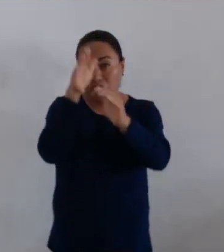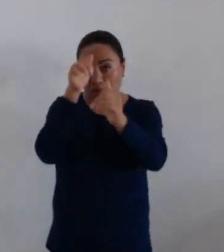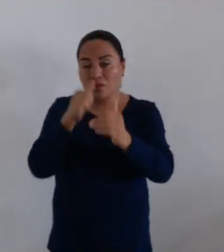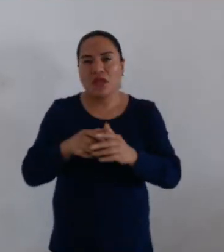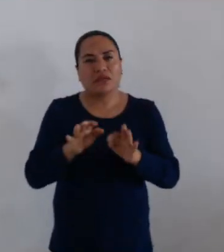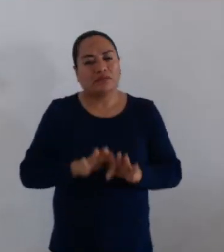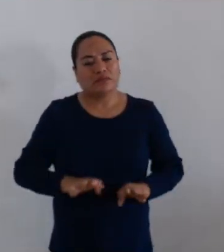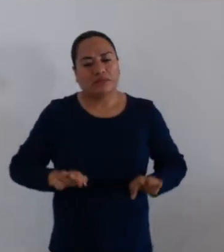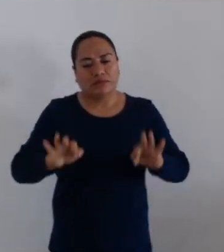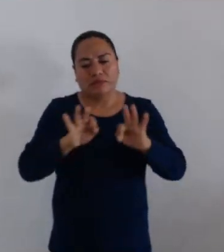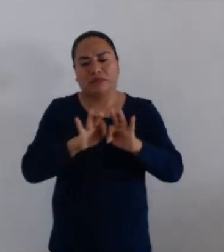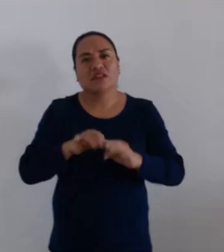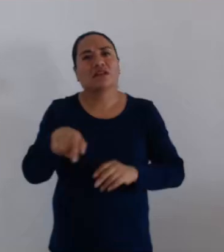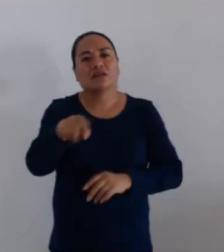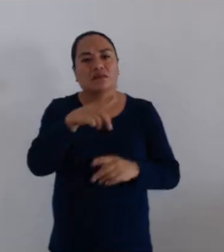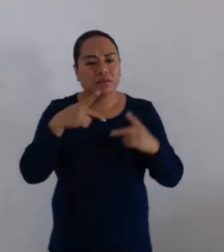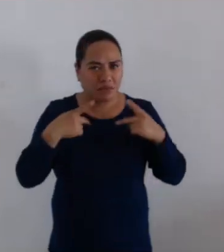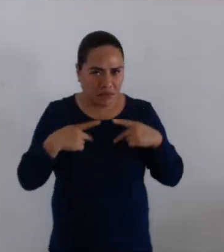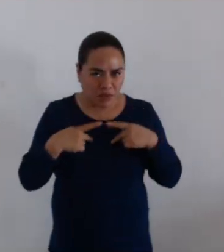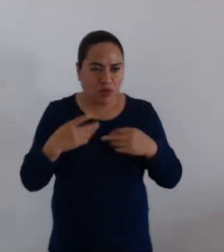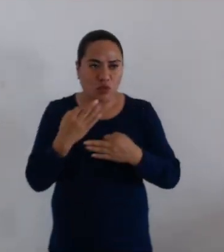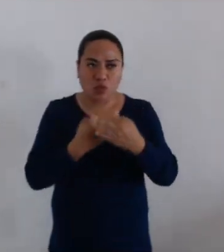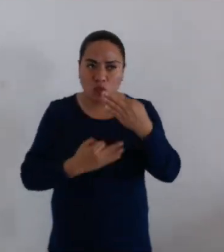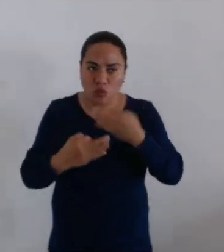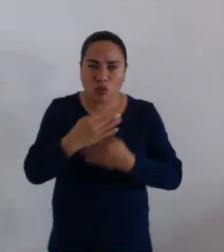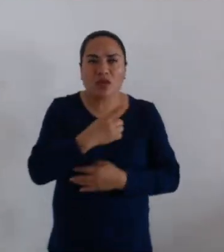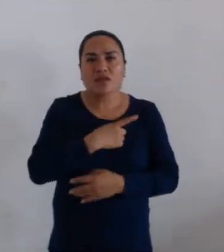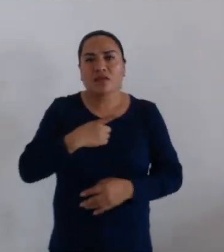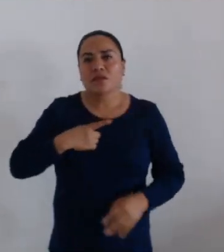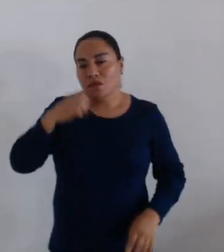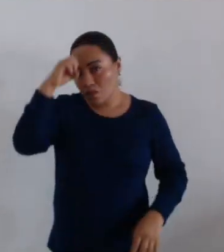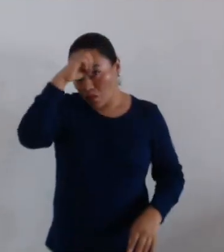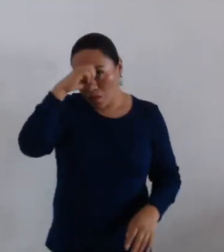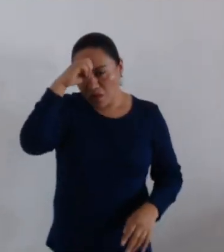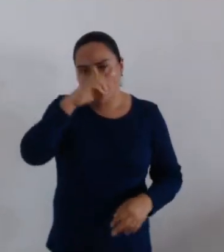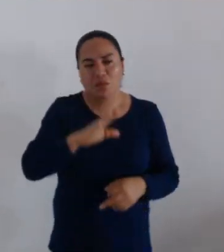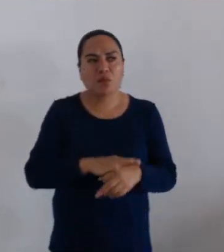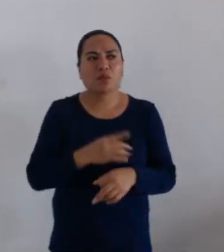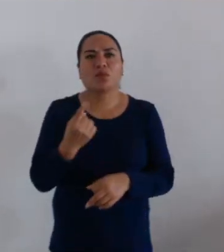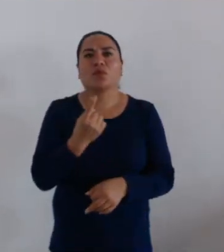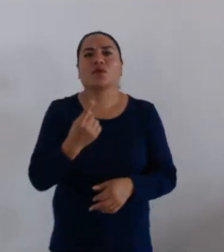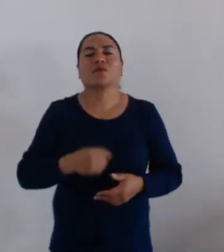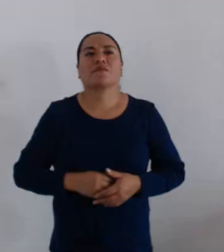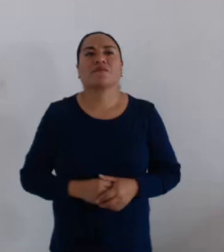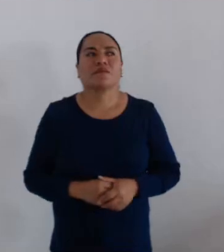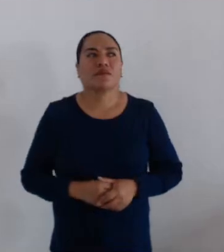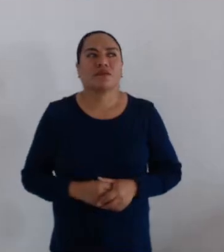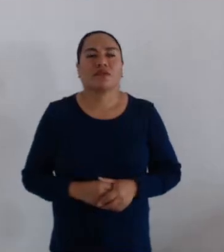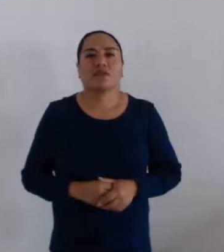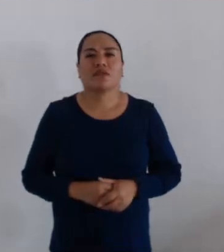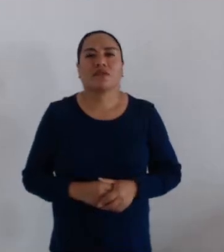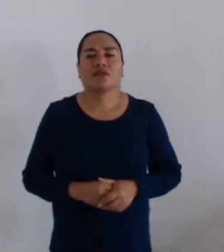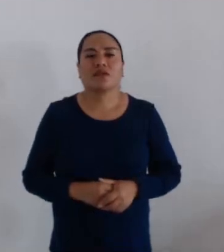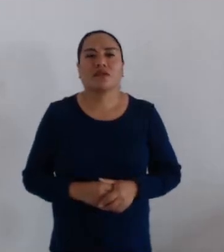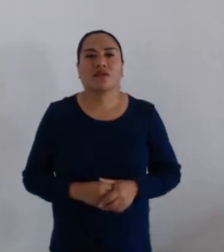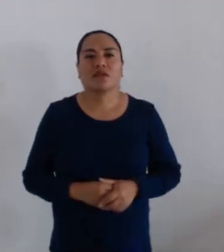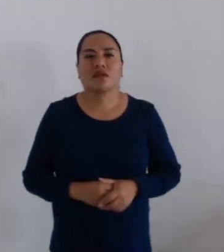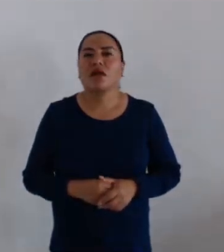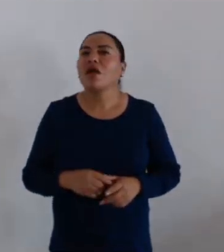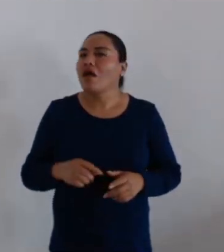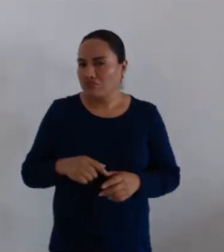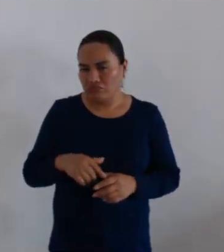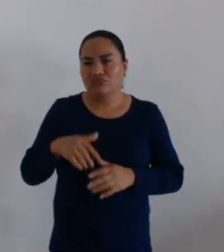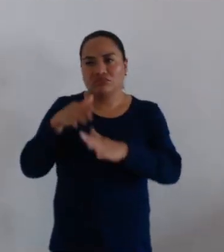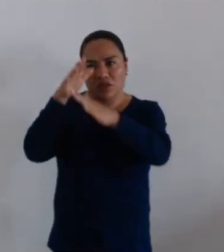importante la participación de todas y todos, en primera instancia porque hay una coordinación plena con el gobierno del